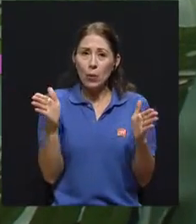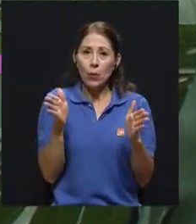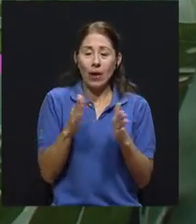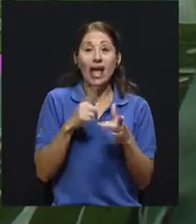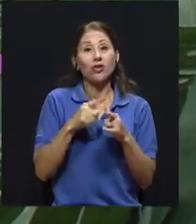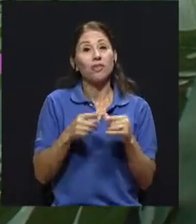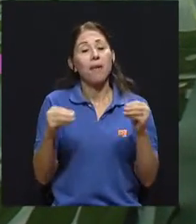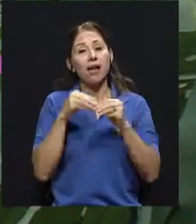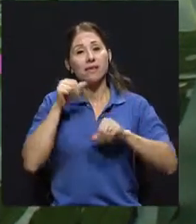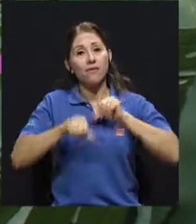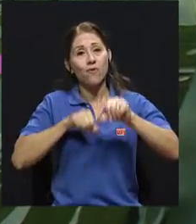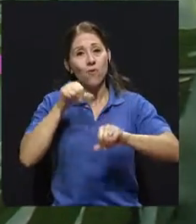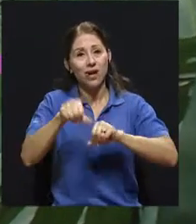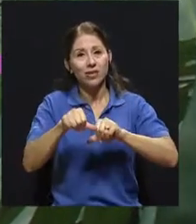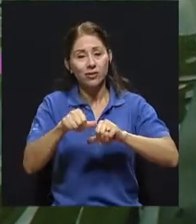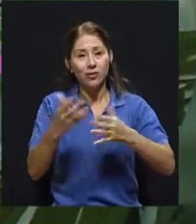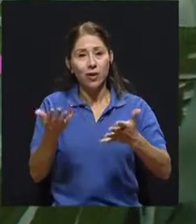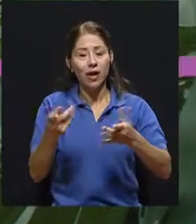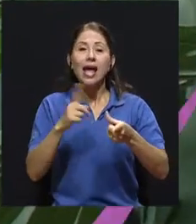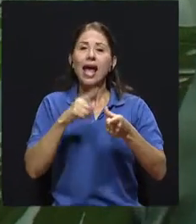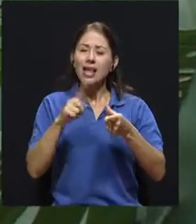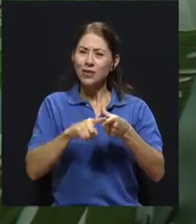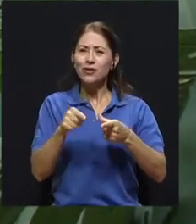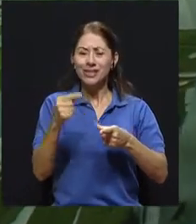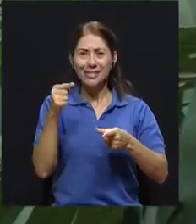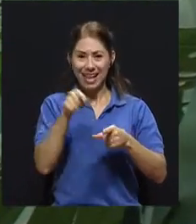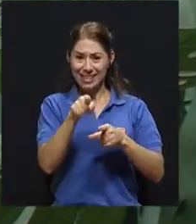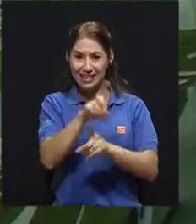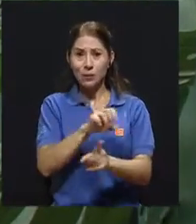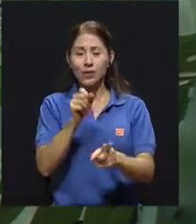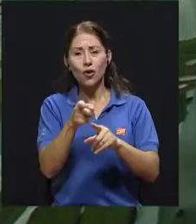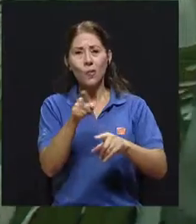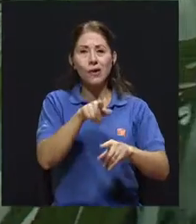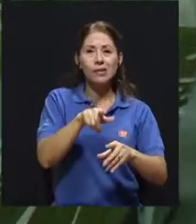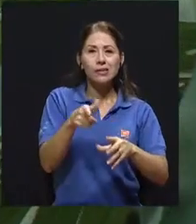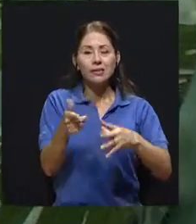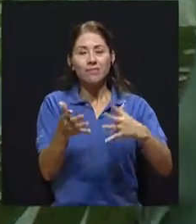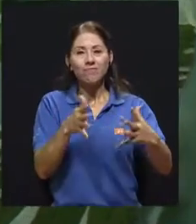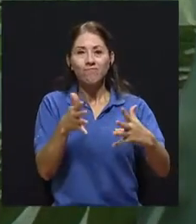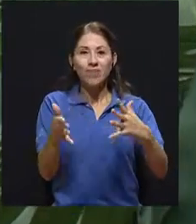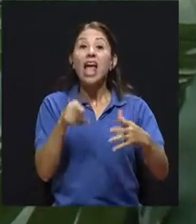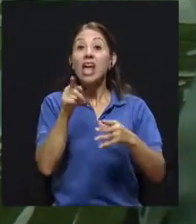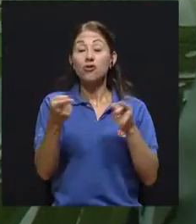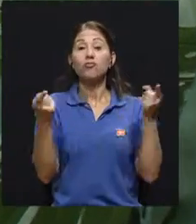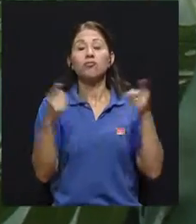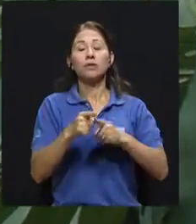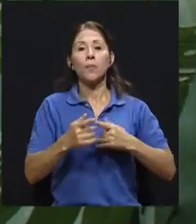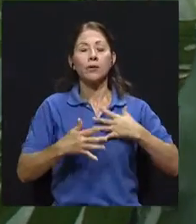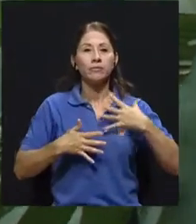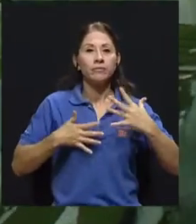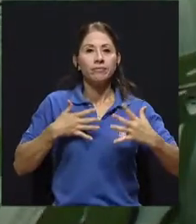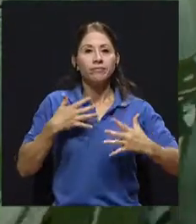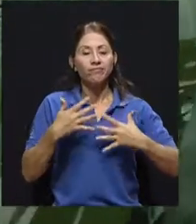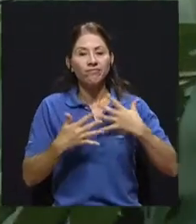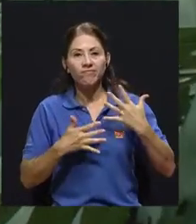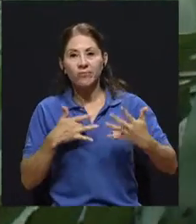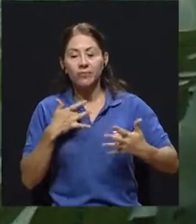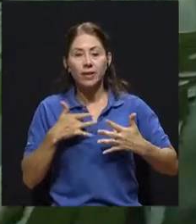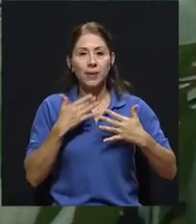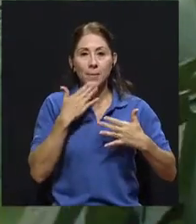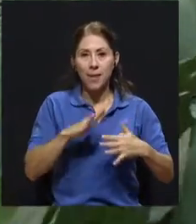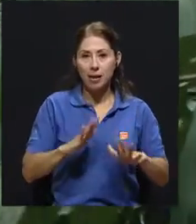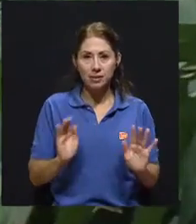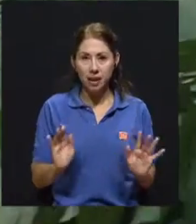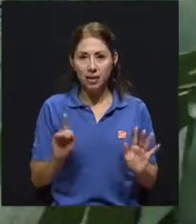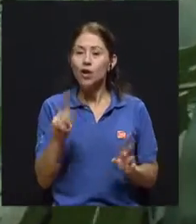manejarse una actitud de ambivalencia, esto puede generar ansiedad, esto genera malestar. No solo con la